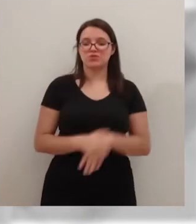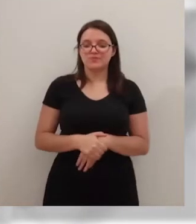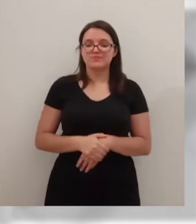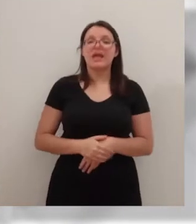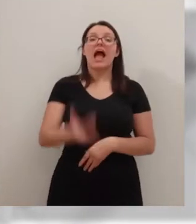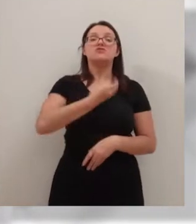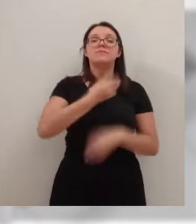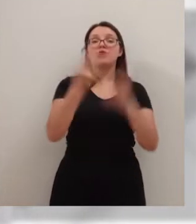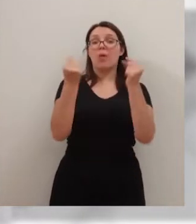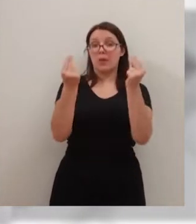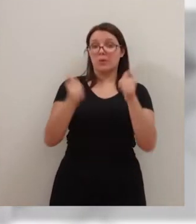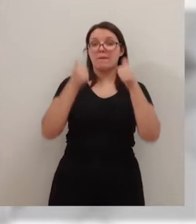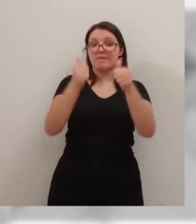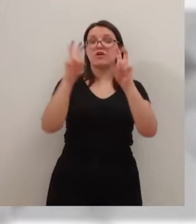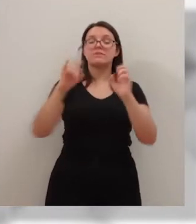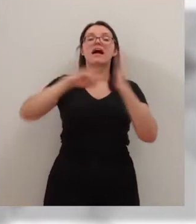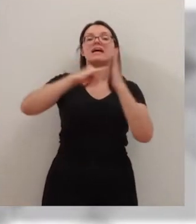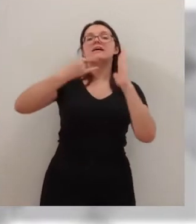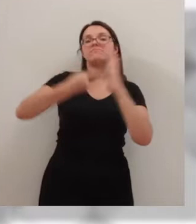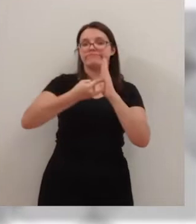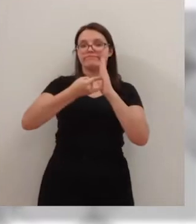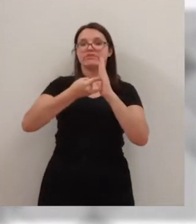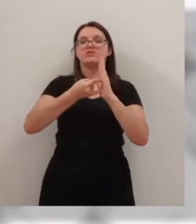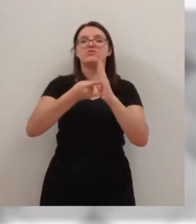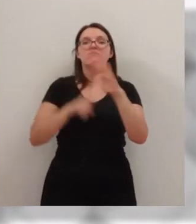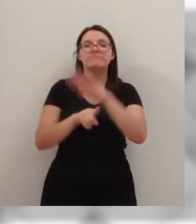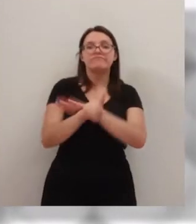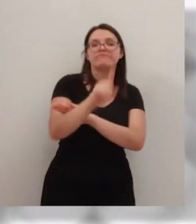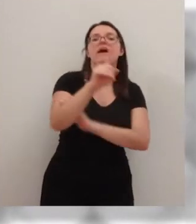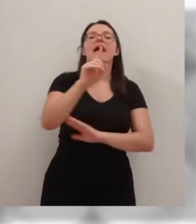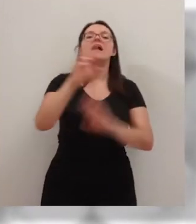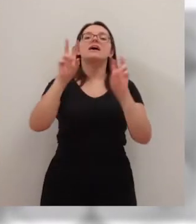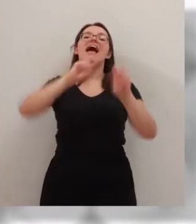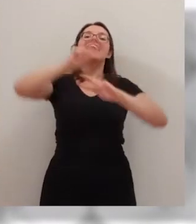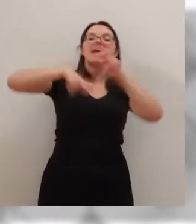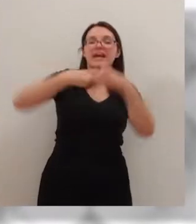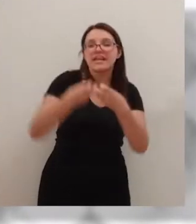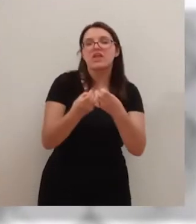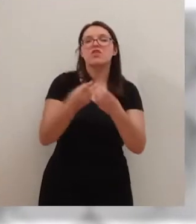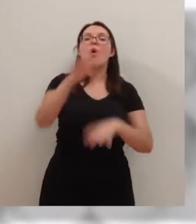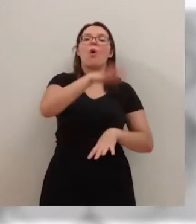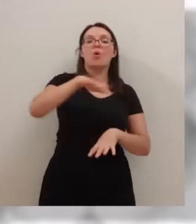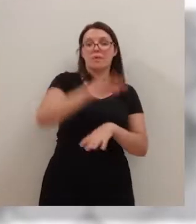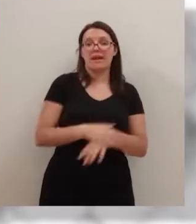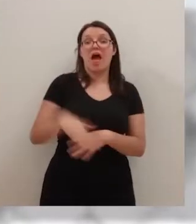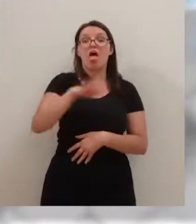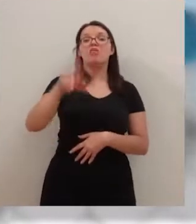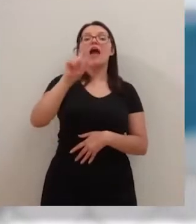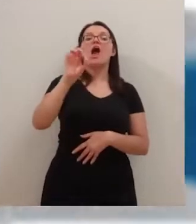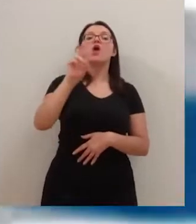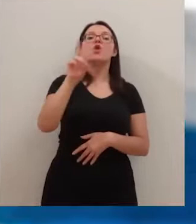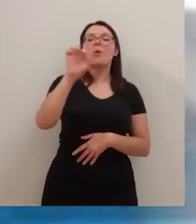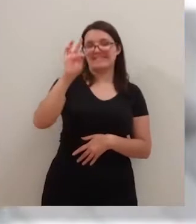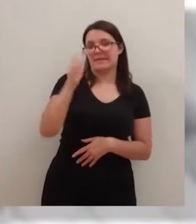El Ayuntamiento de Logroño ha iniciado los trámites para llevar a cabo un proyecto de regeneración urbana en Lobete, empezando por la zona